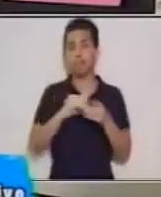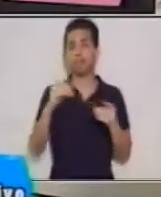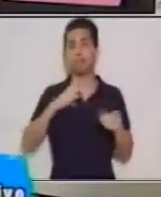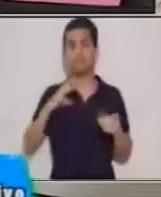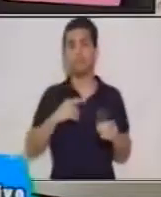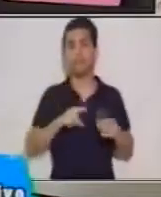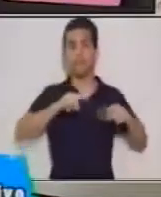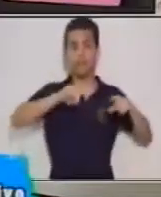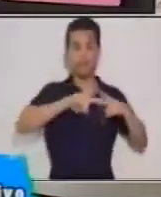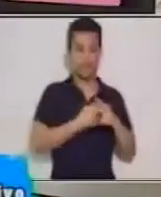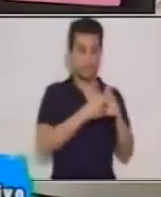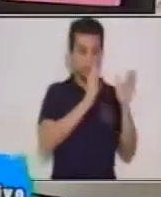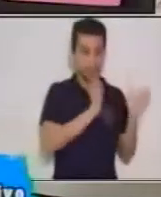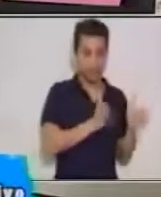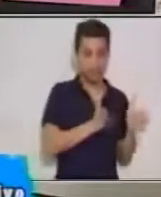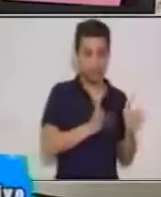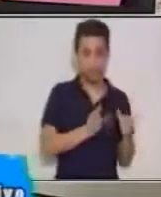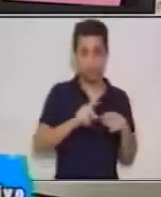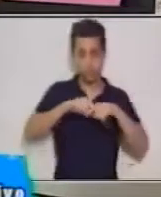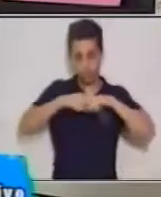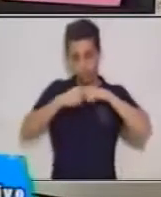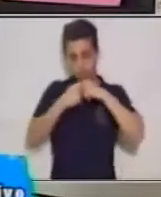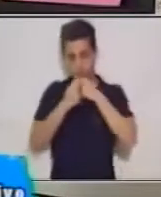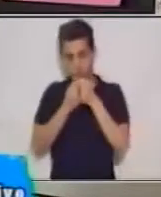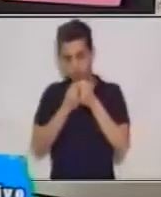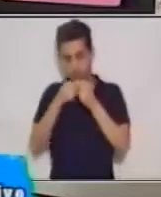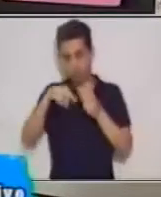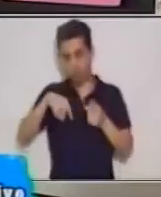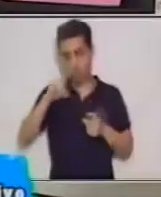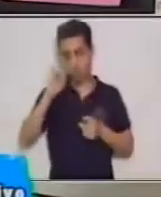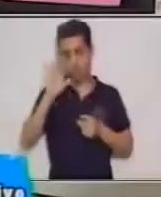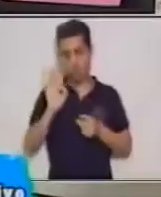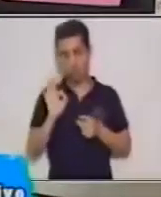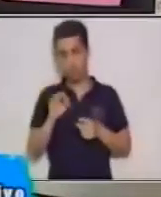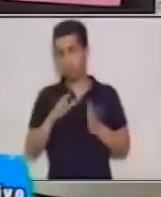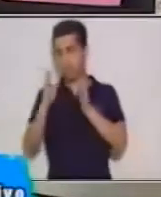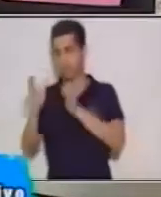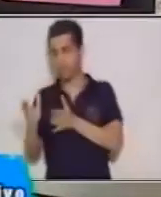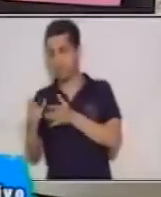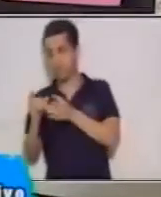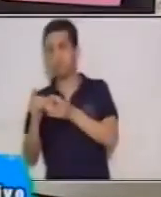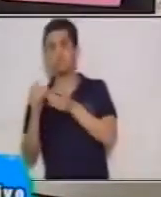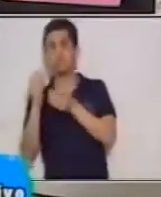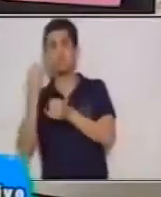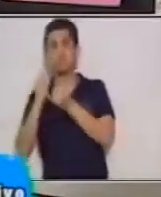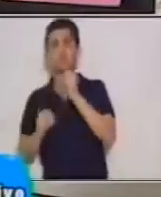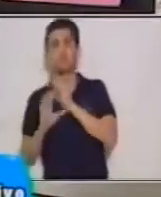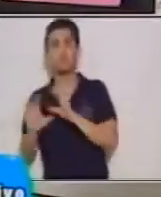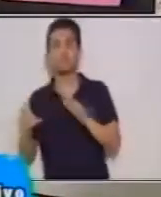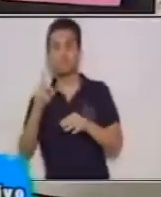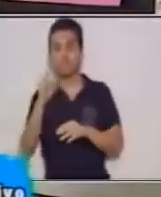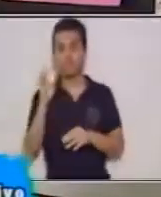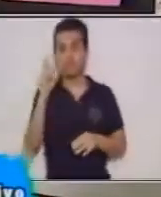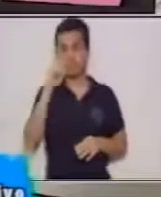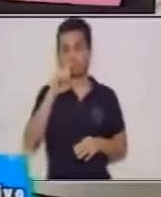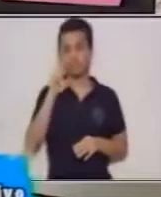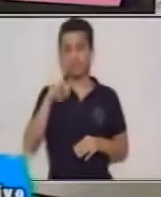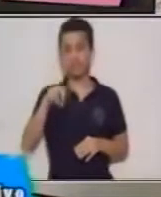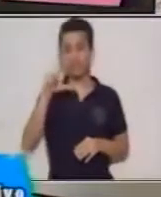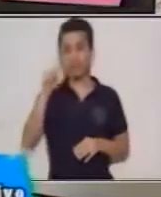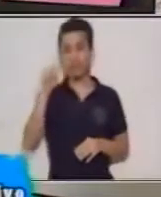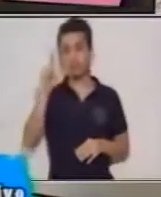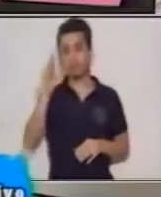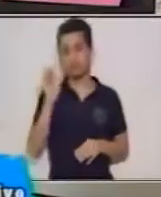nudo y desenlace que sus personajes son siempre imaginarios y el autor va a